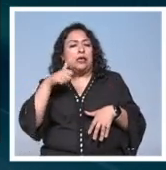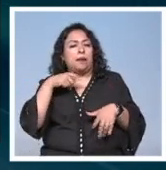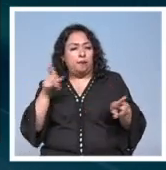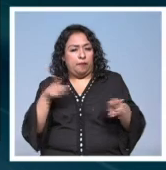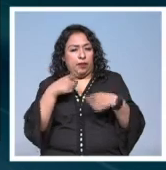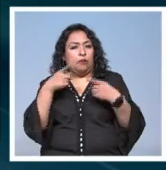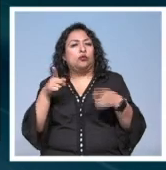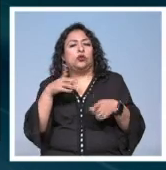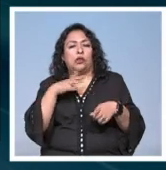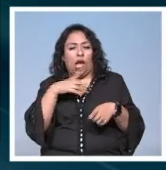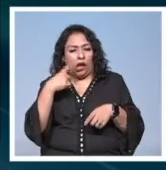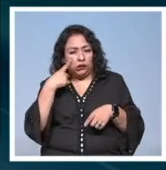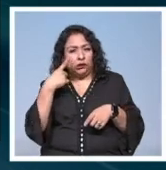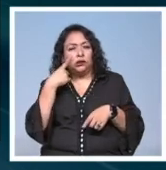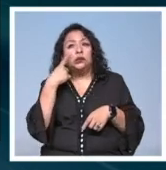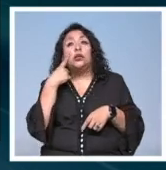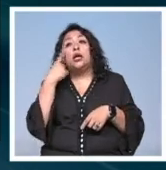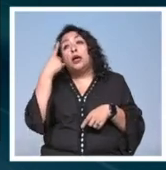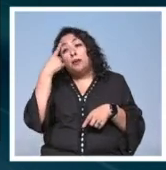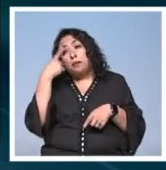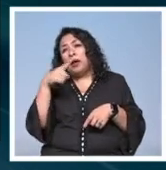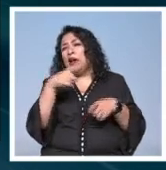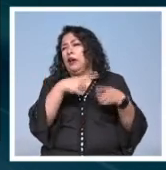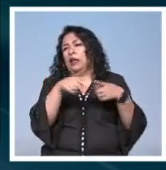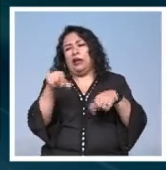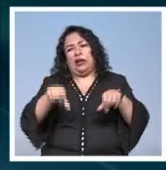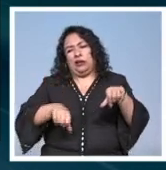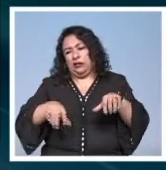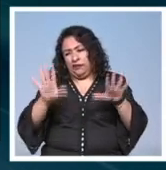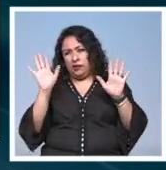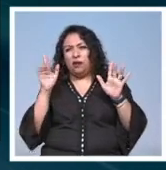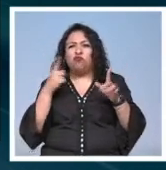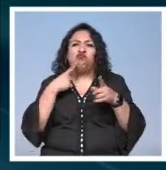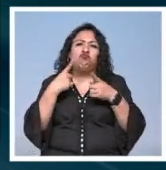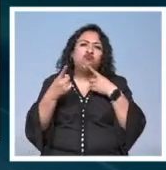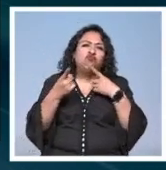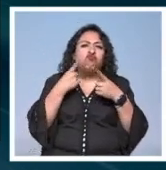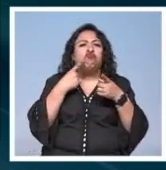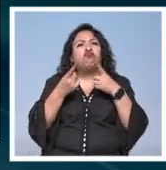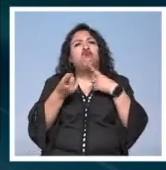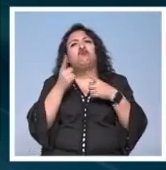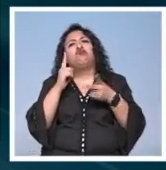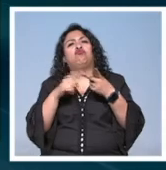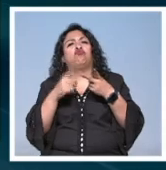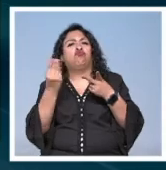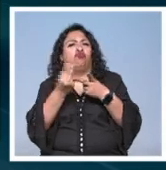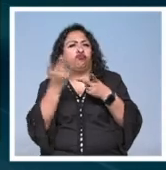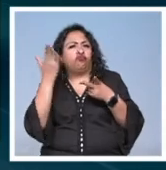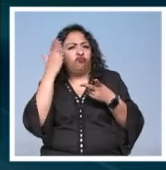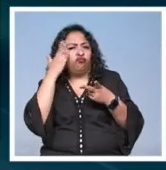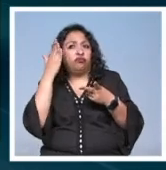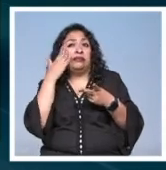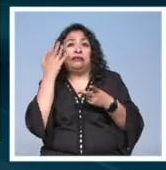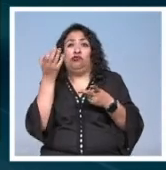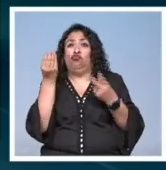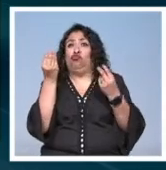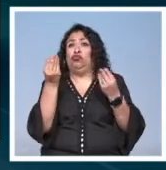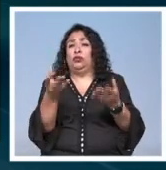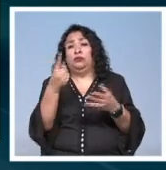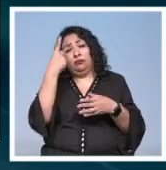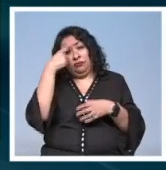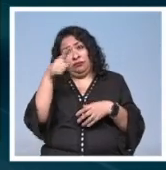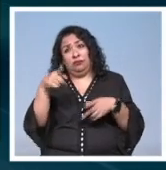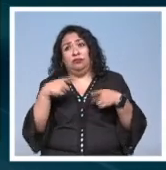música por delante para diferentes actividades, conversatorios, por supuesto, masterclass. Esto es muy enriquecedor para el